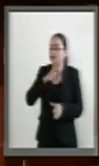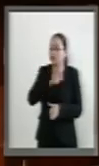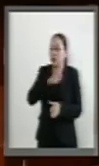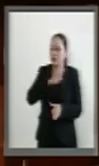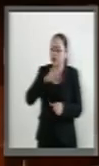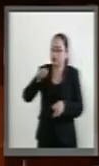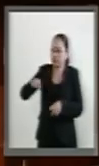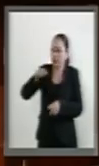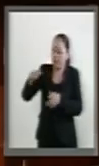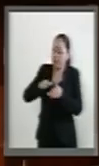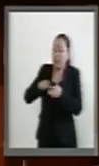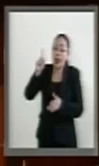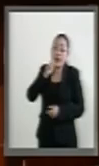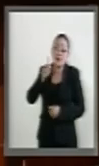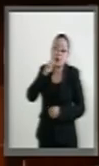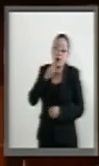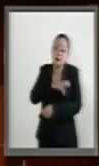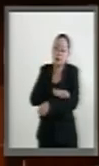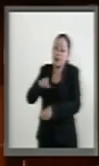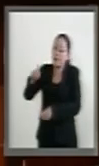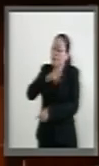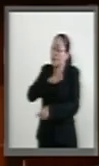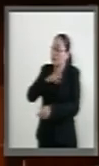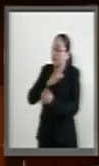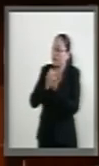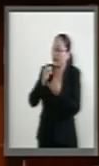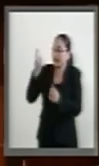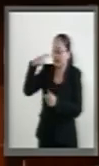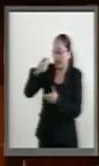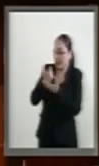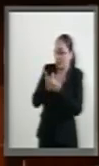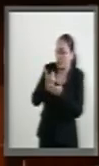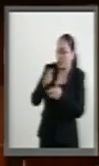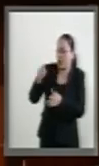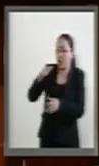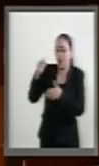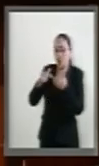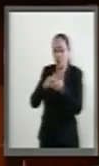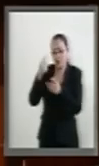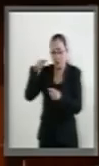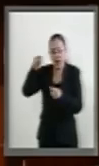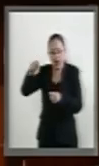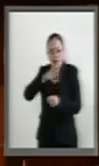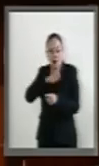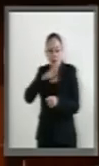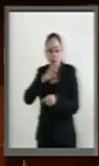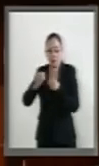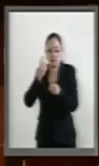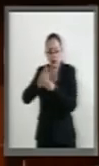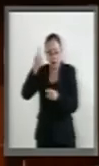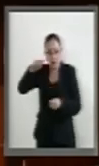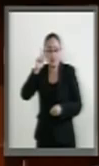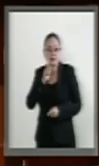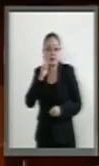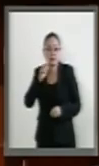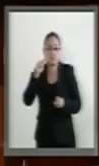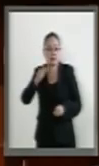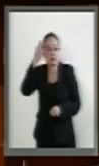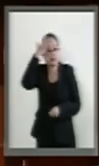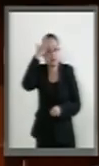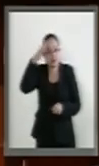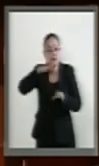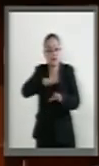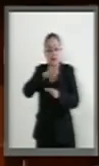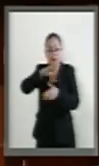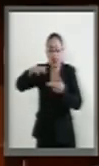económico de las mujeres, identificando también áreas de oportunidad compartidas. Y decir que nuestro liderazgo regional